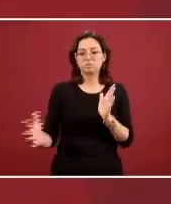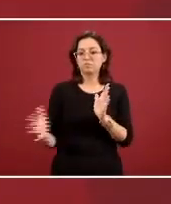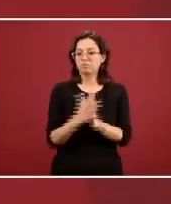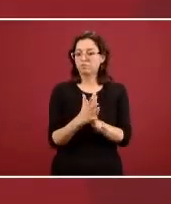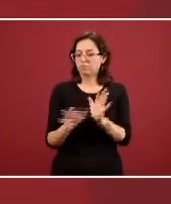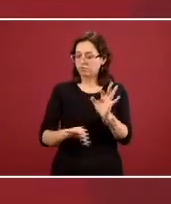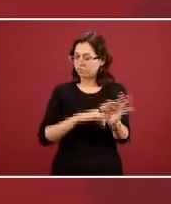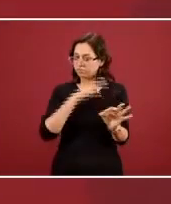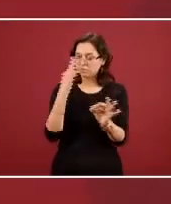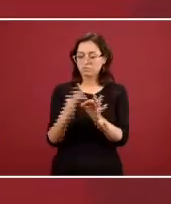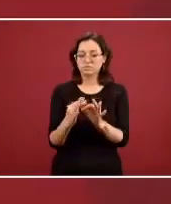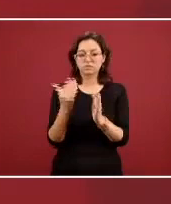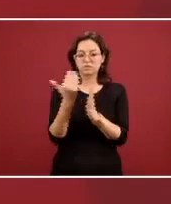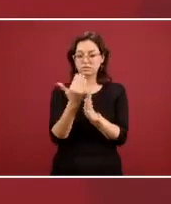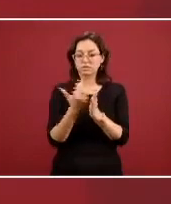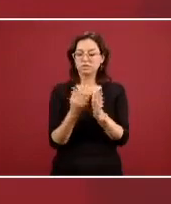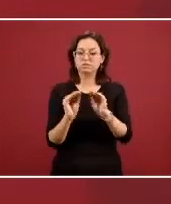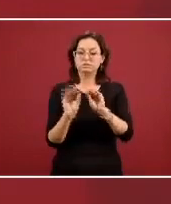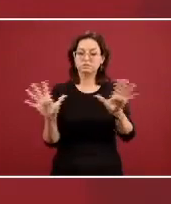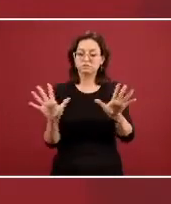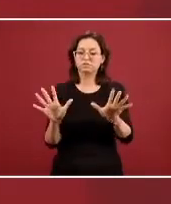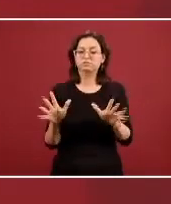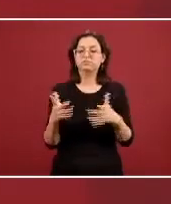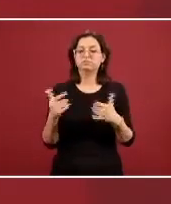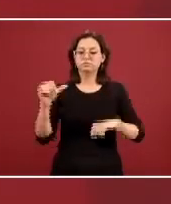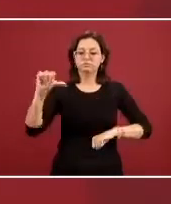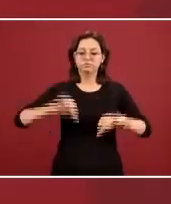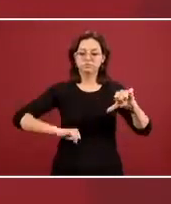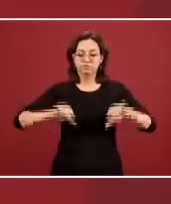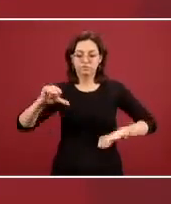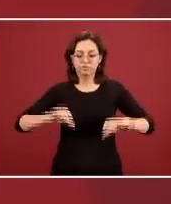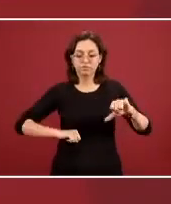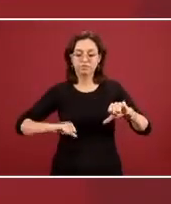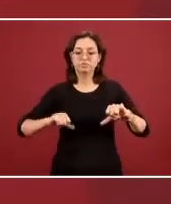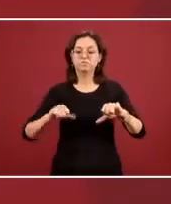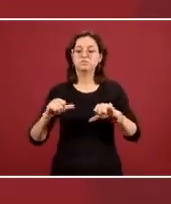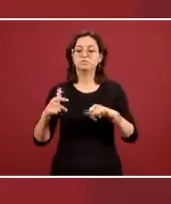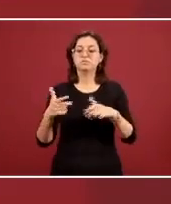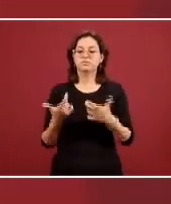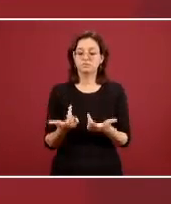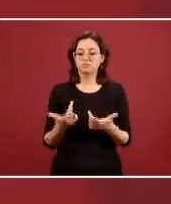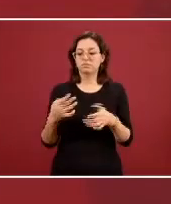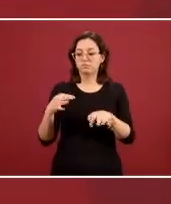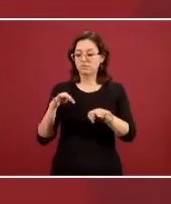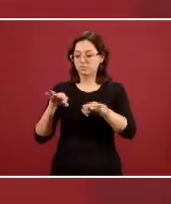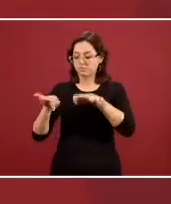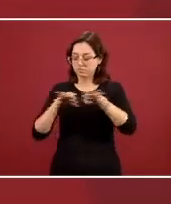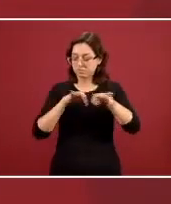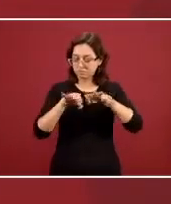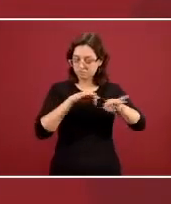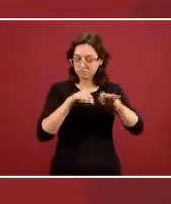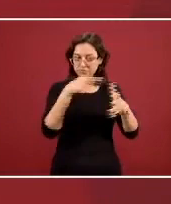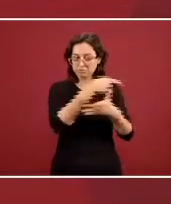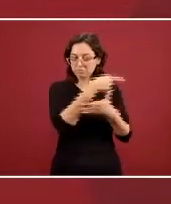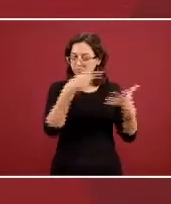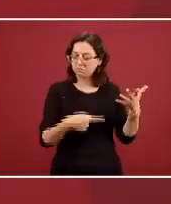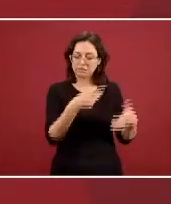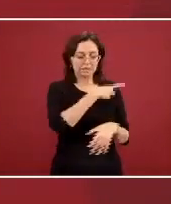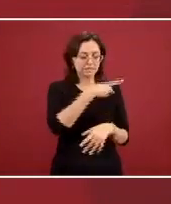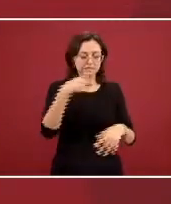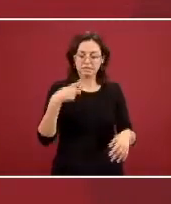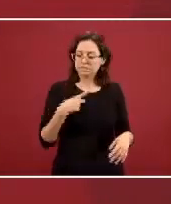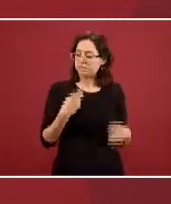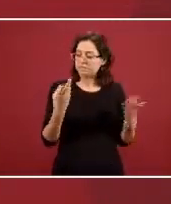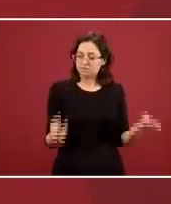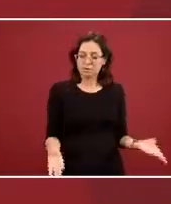toda precisión que se suspenden temporalmente las actividades laborales excepto las esenciales que están